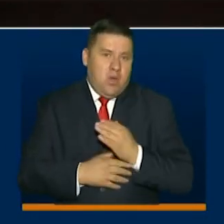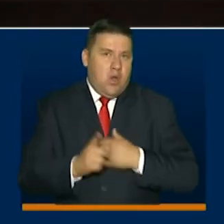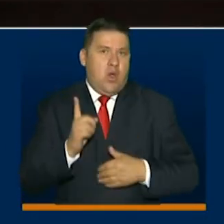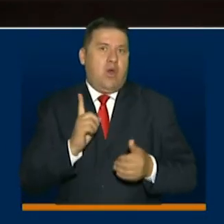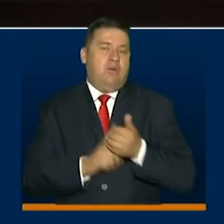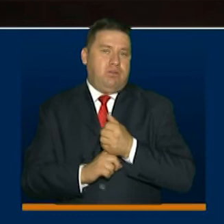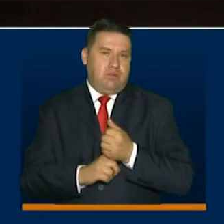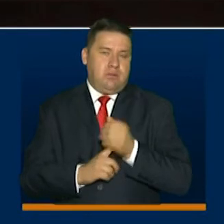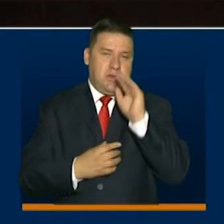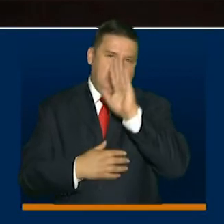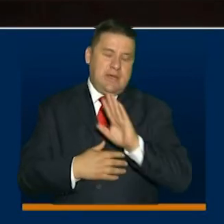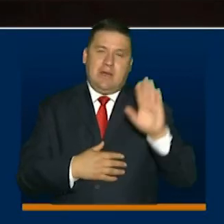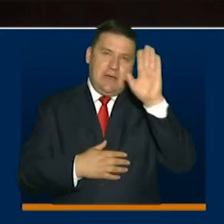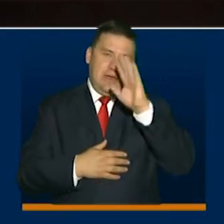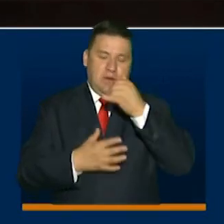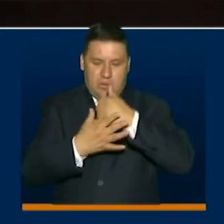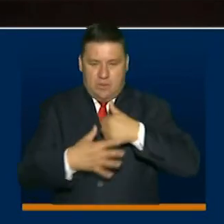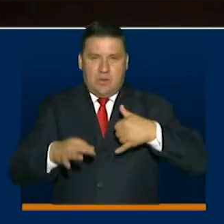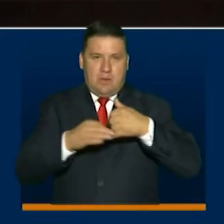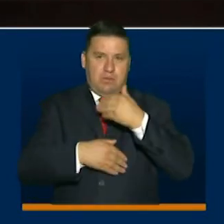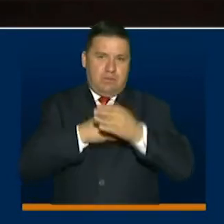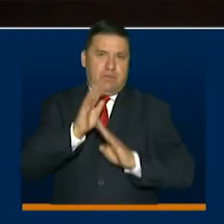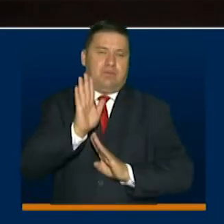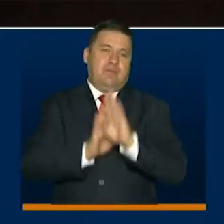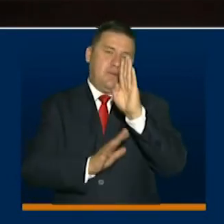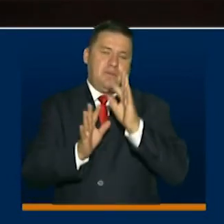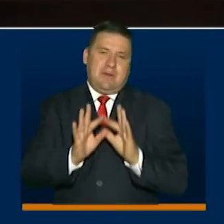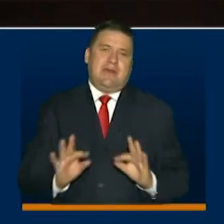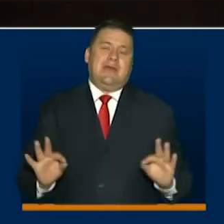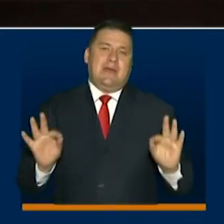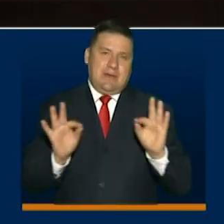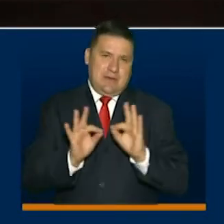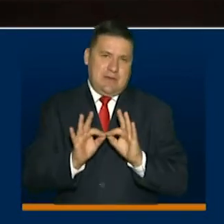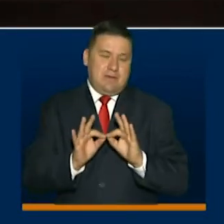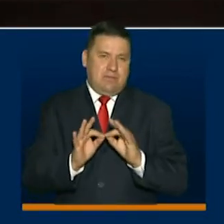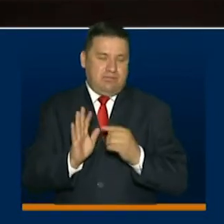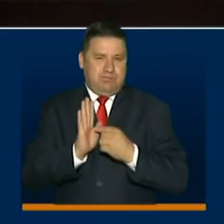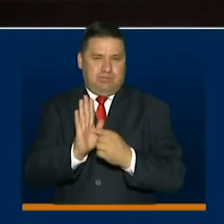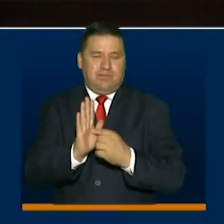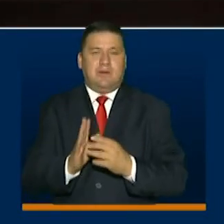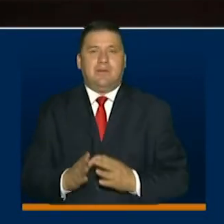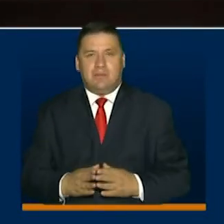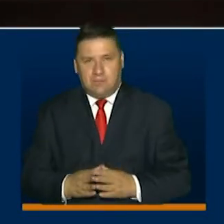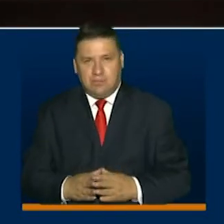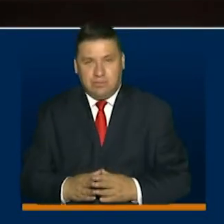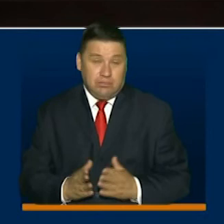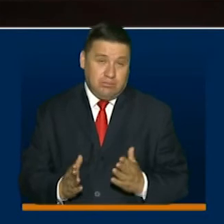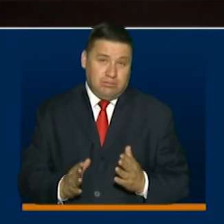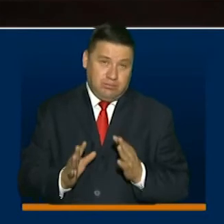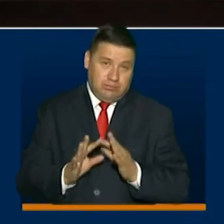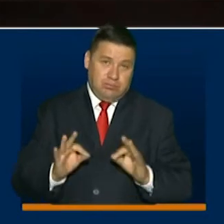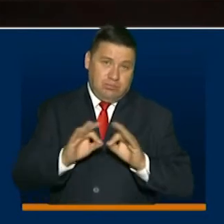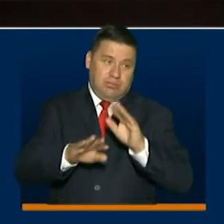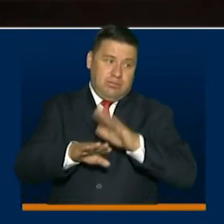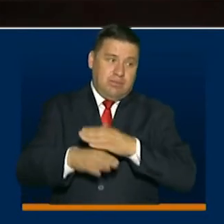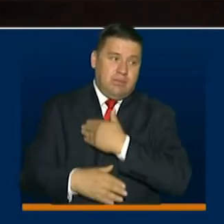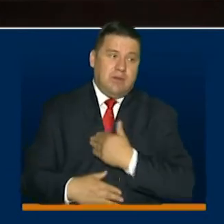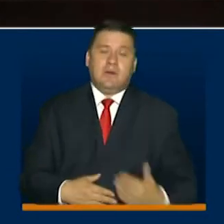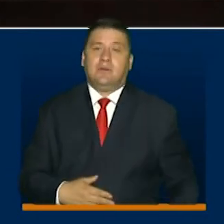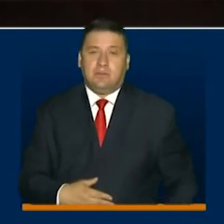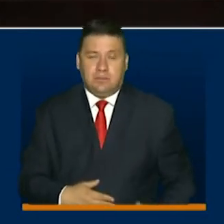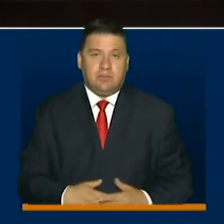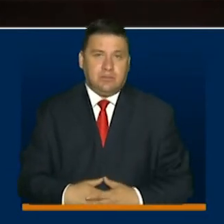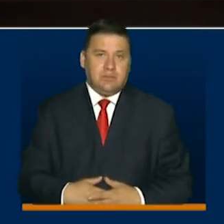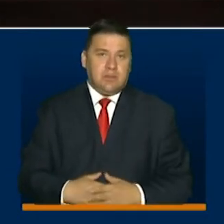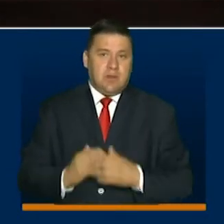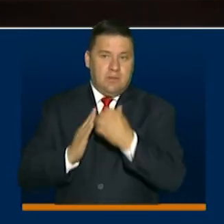lograr que el departamento del Guaviare salga adelante en este importante renglón de la economía. Es de resaltar, señor presidente, que